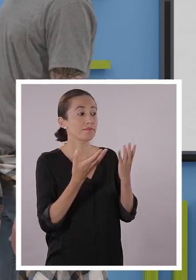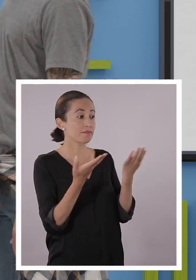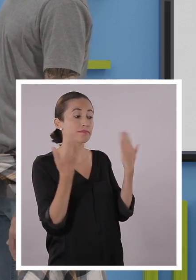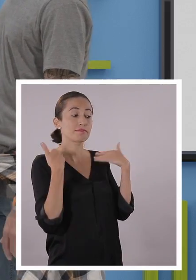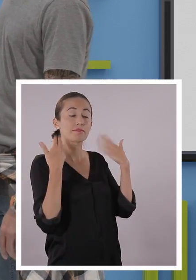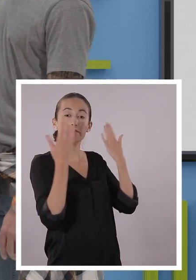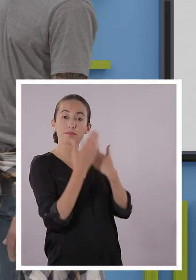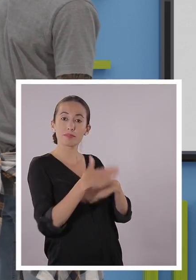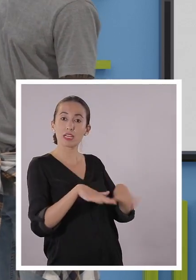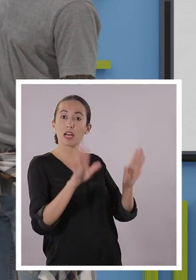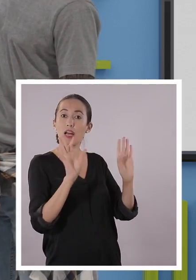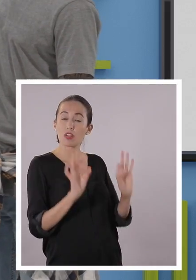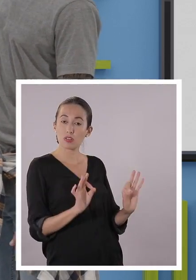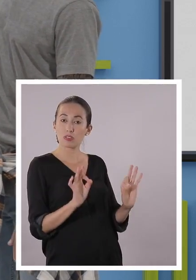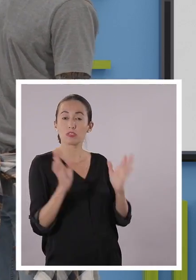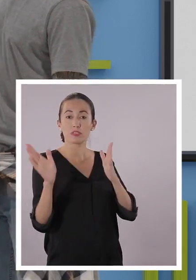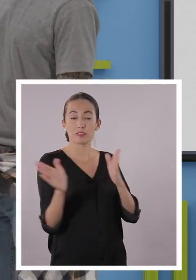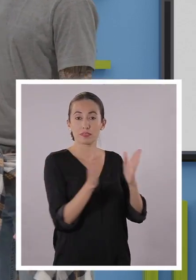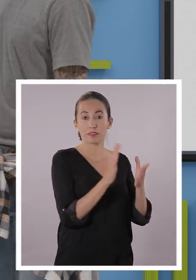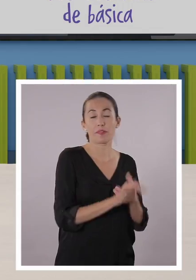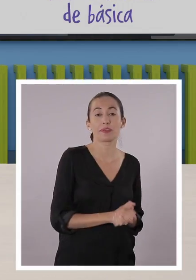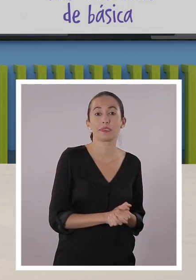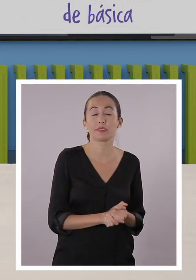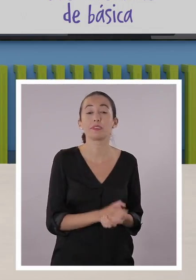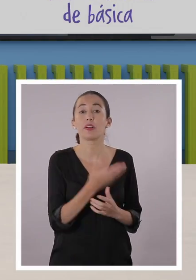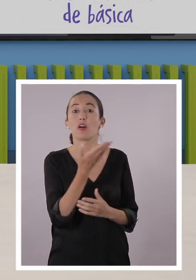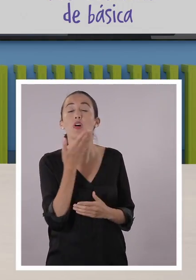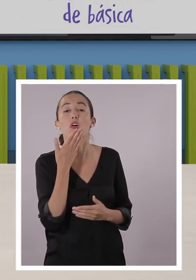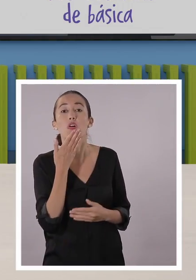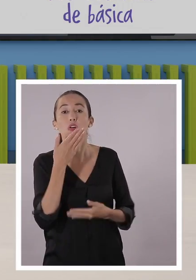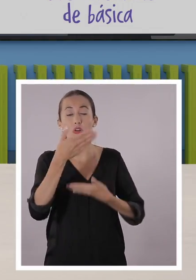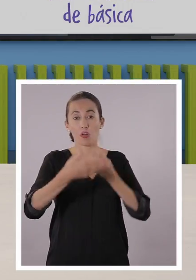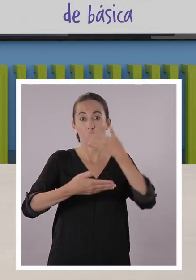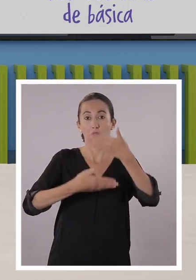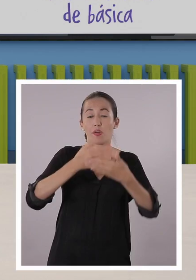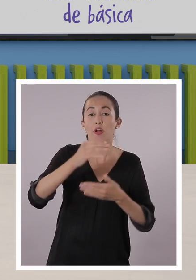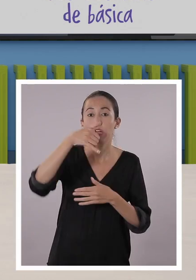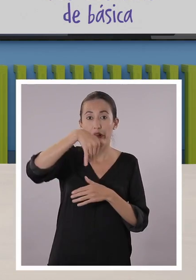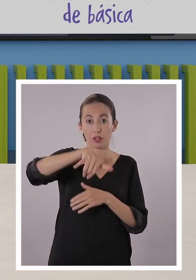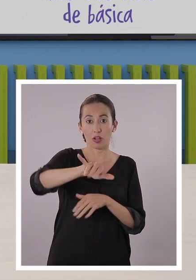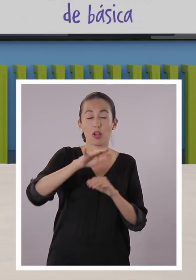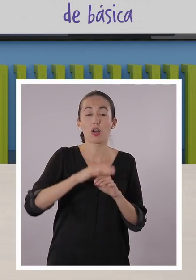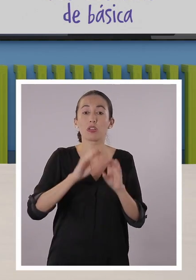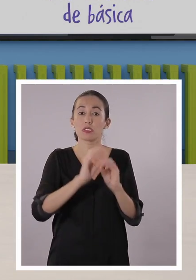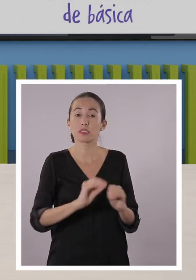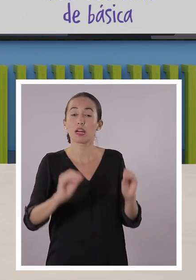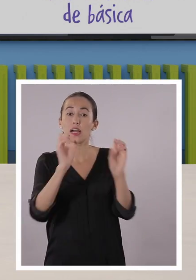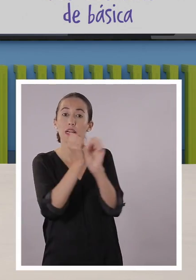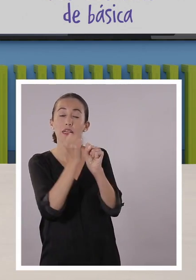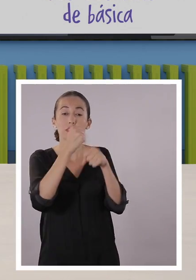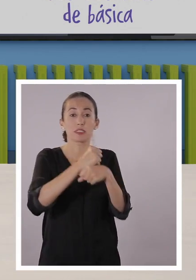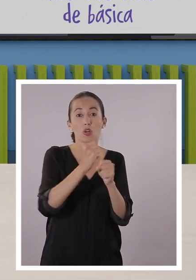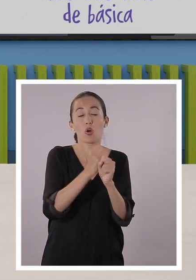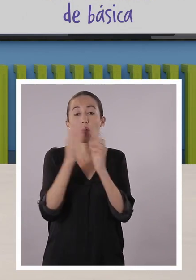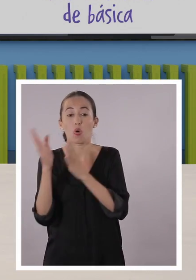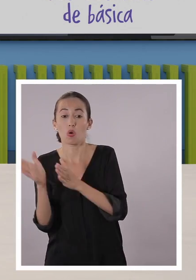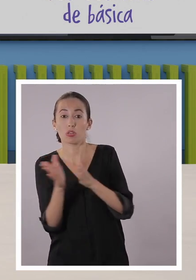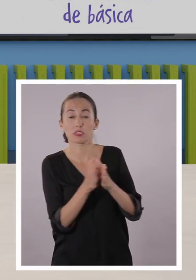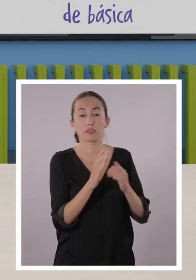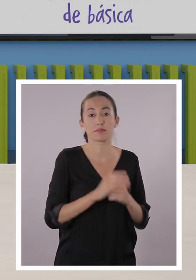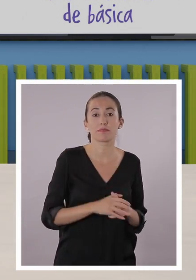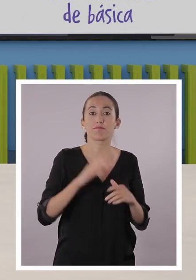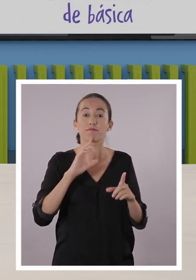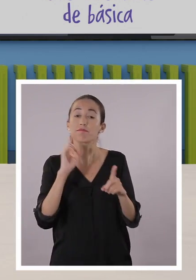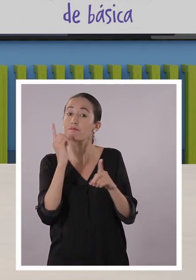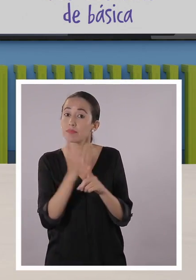Y con eso tenemos la oración activa. Activa. Es una oración activa porque determinamos quién realiza la acción. En este caso